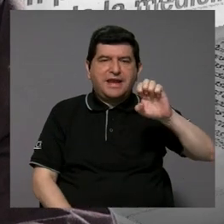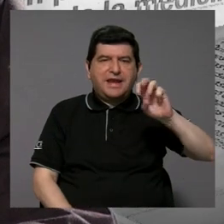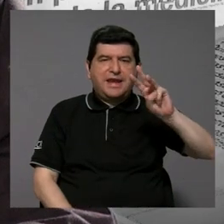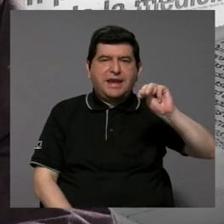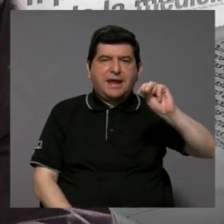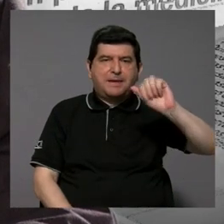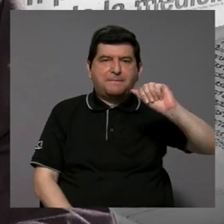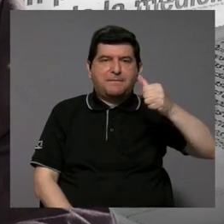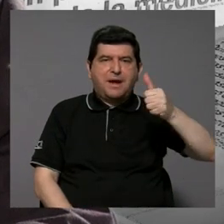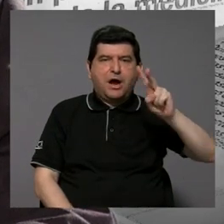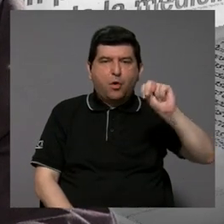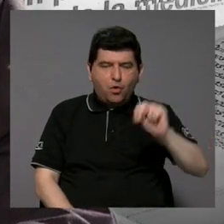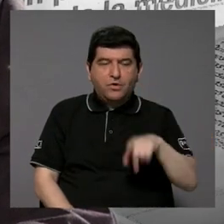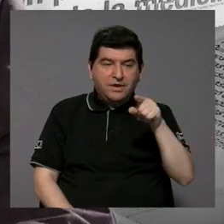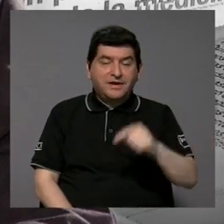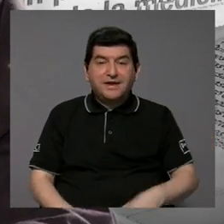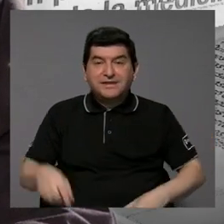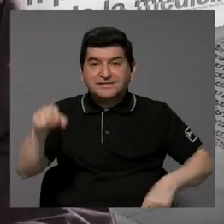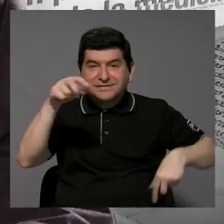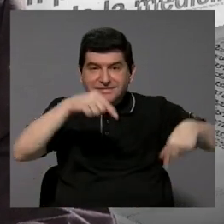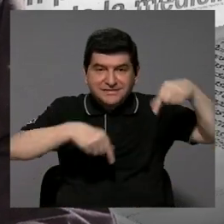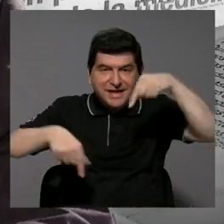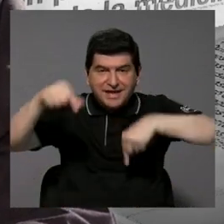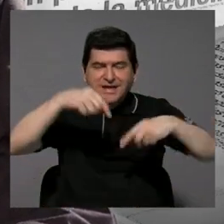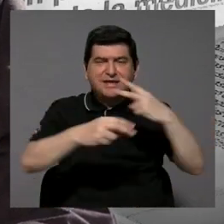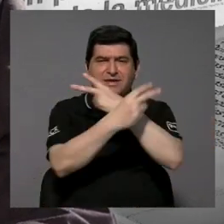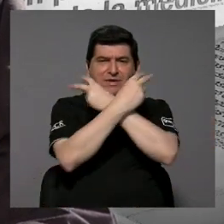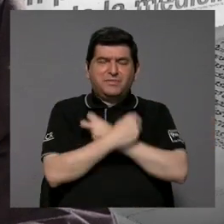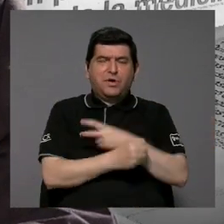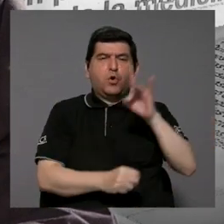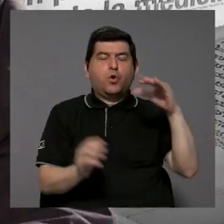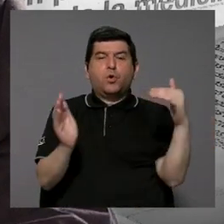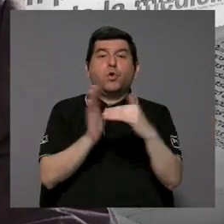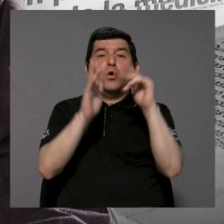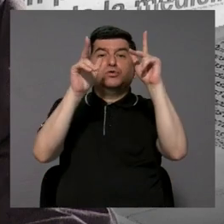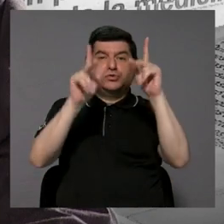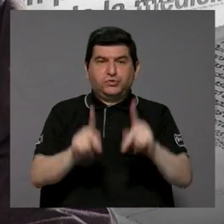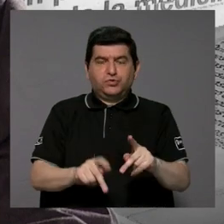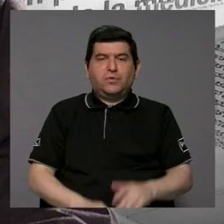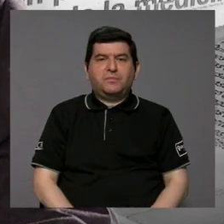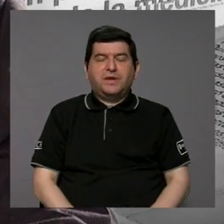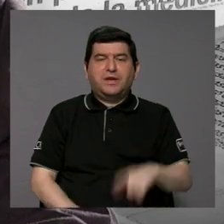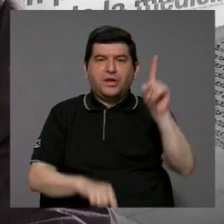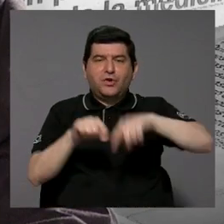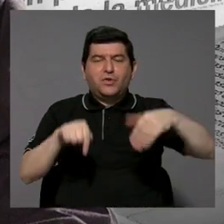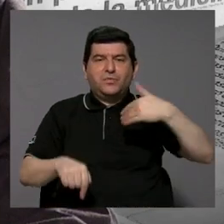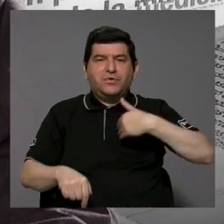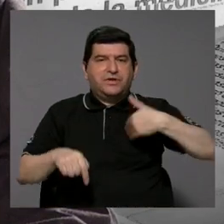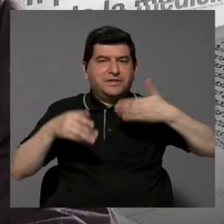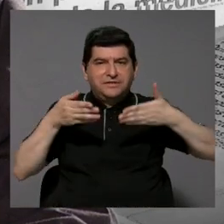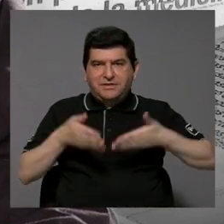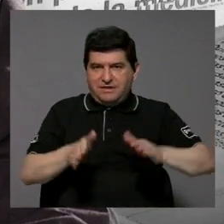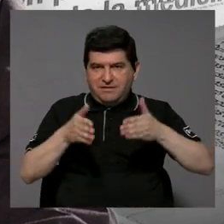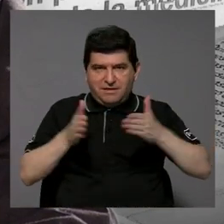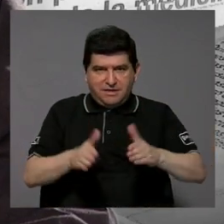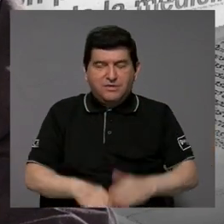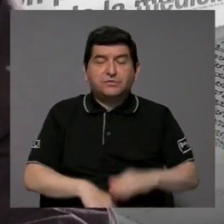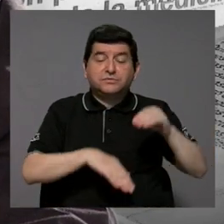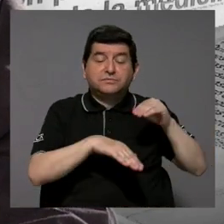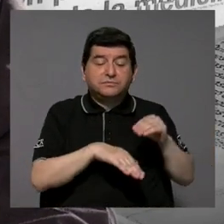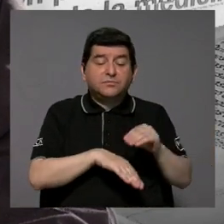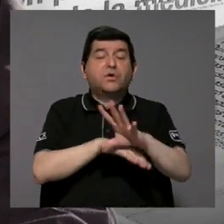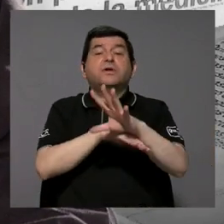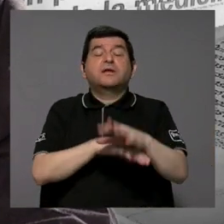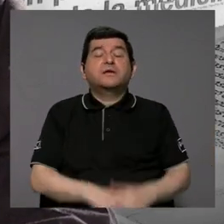que este plaguicida hizo que cerca de 8 mil personas quedaran estériles por los mismos